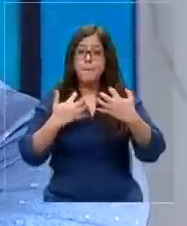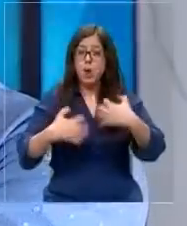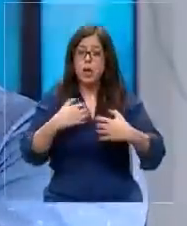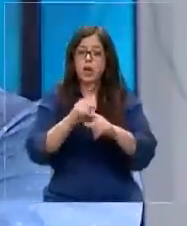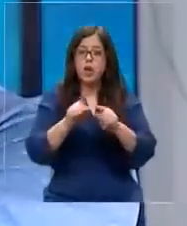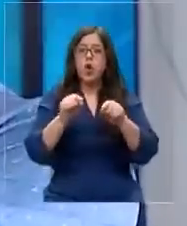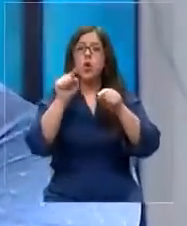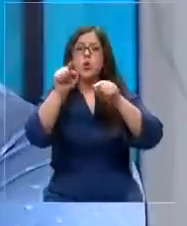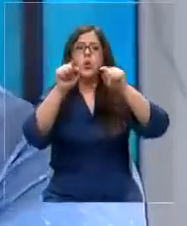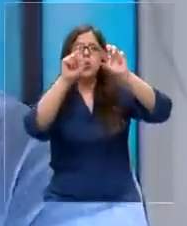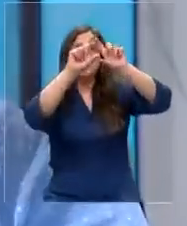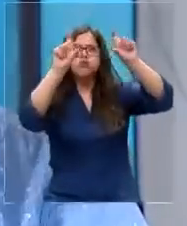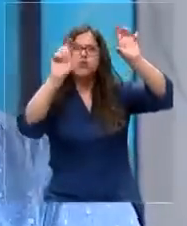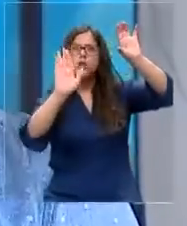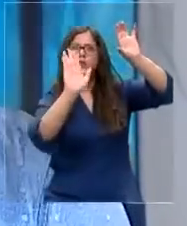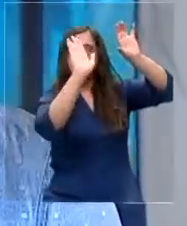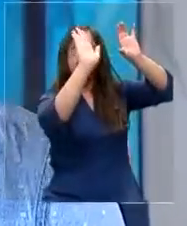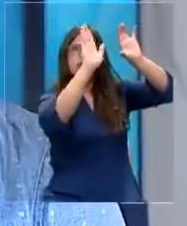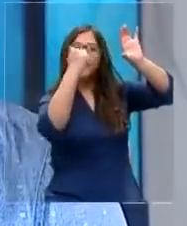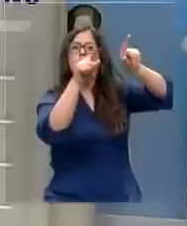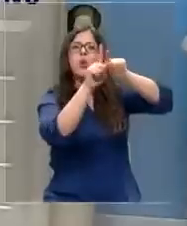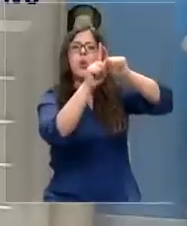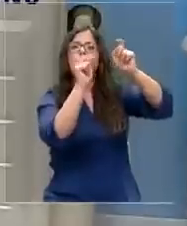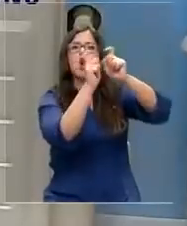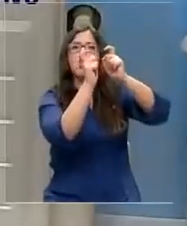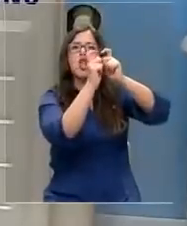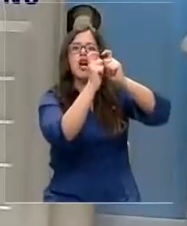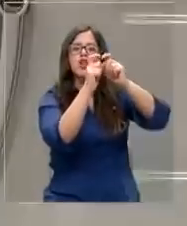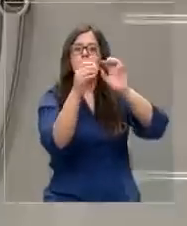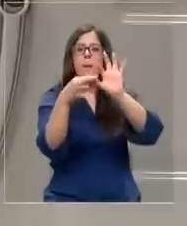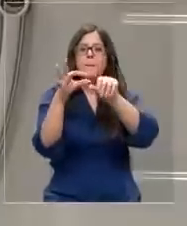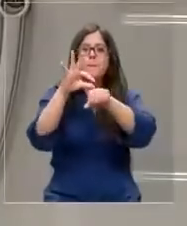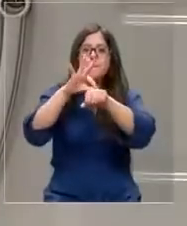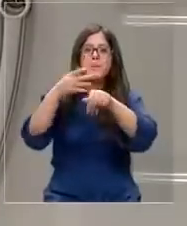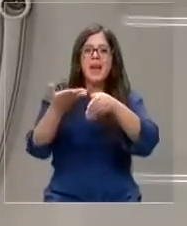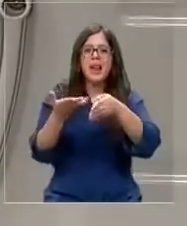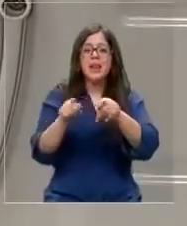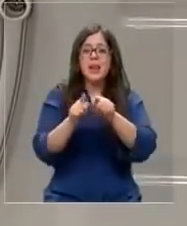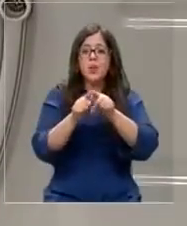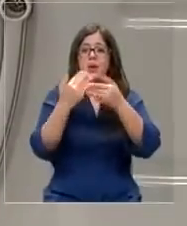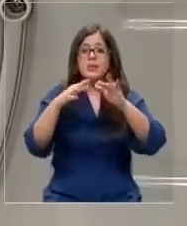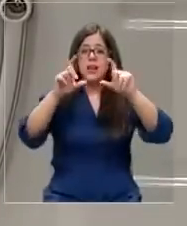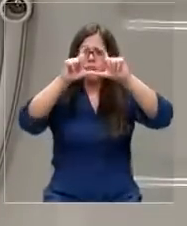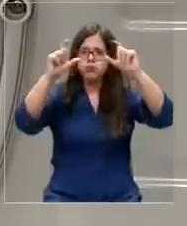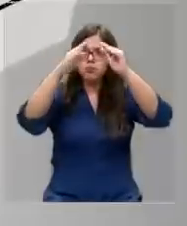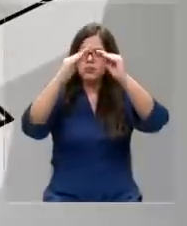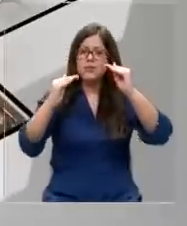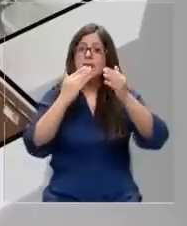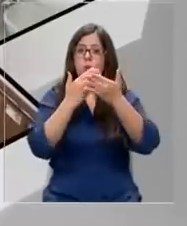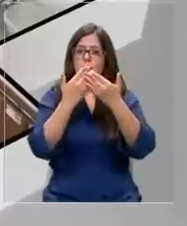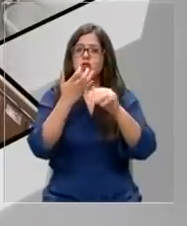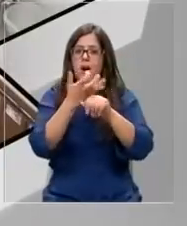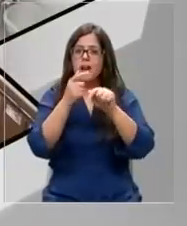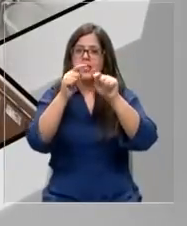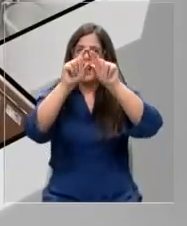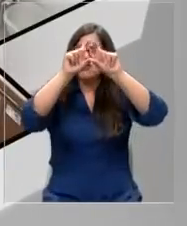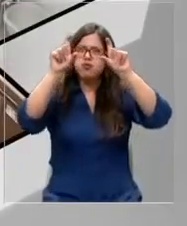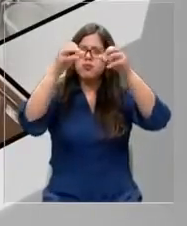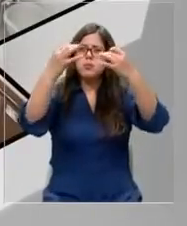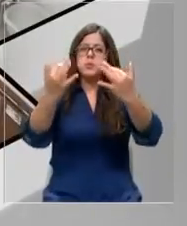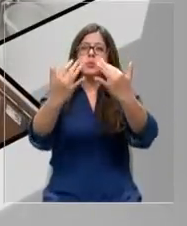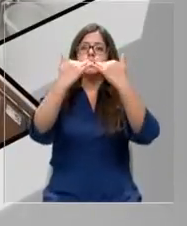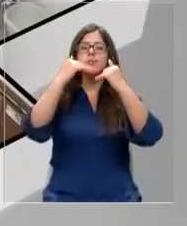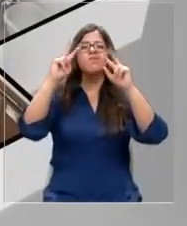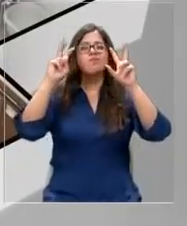enfriando, pero tú no sientes bien todo en contacto con la piel. La fachada y la arquitectura del hogar al momento de instalar un aire acondicionado siempre es un